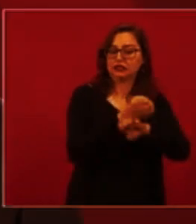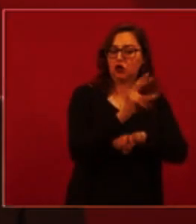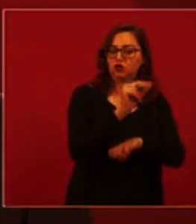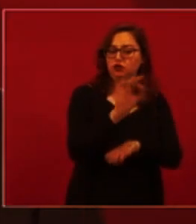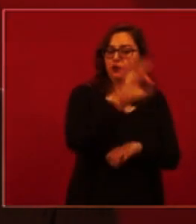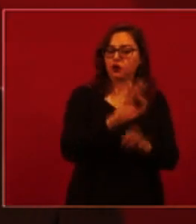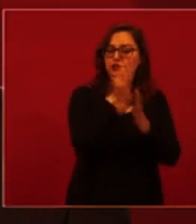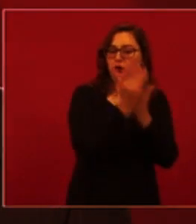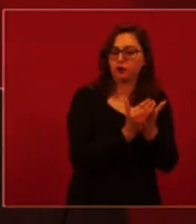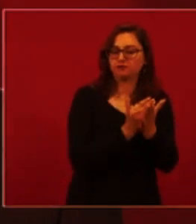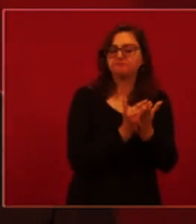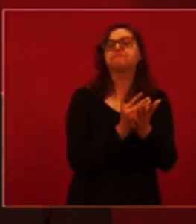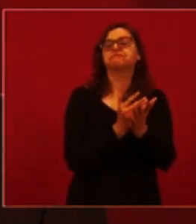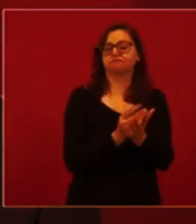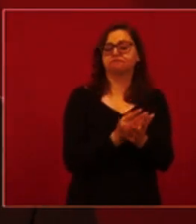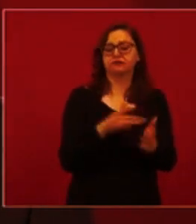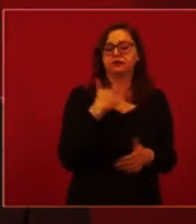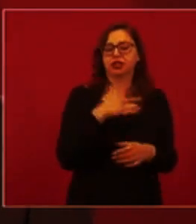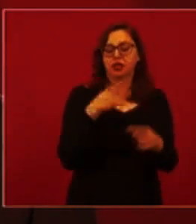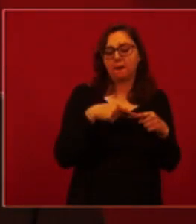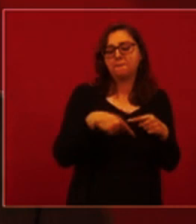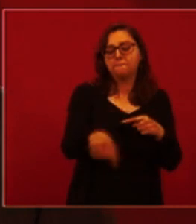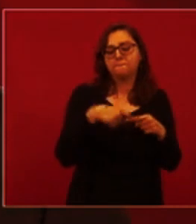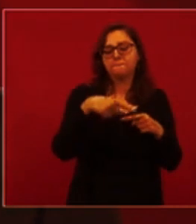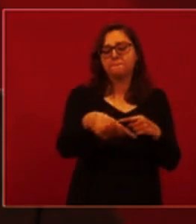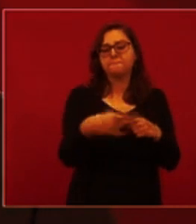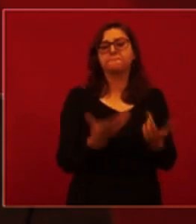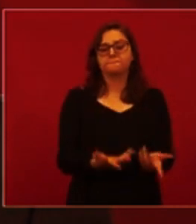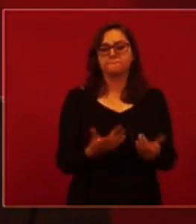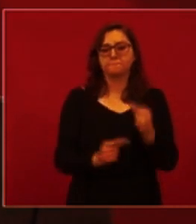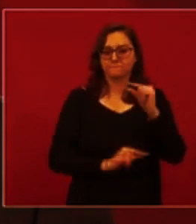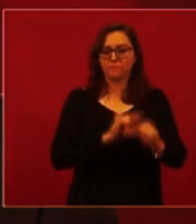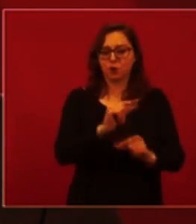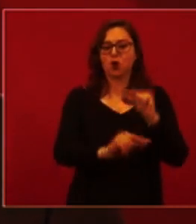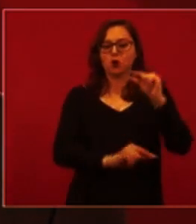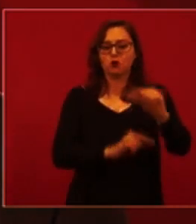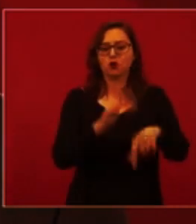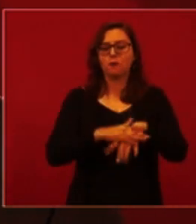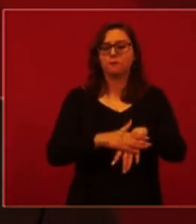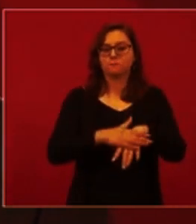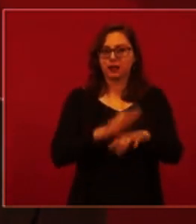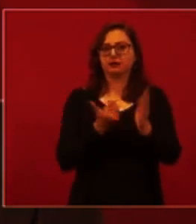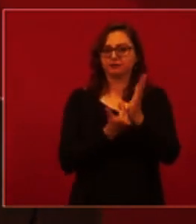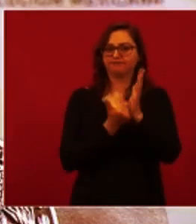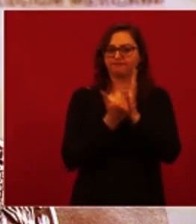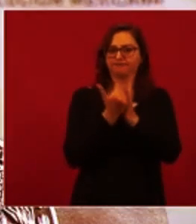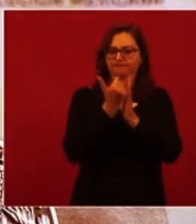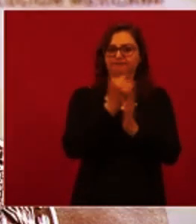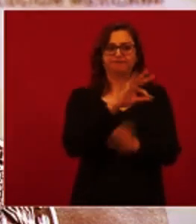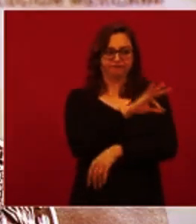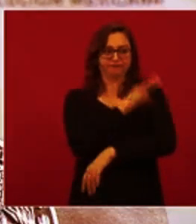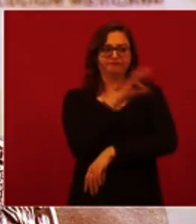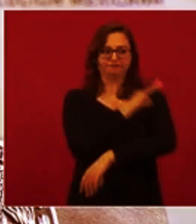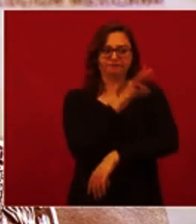80%, seguramente en las próximas pocos días, conforme vayan fluyendo los datos, sabremos que también esas entidades federativas